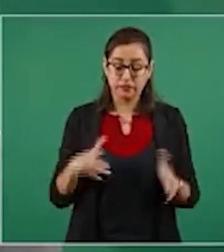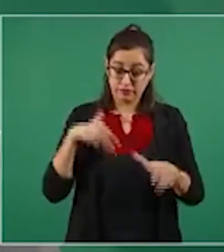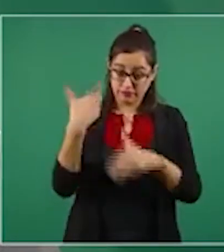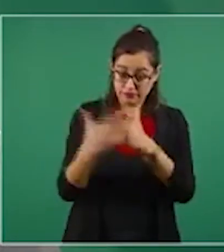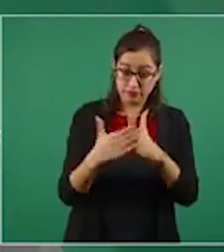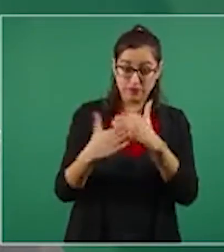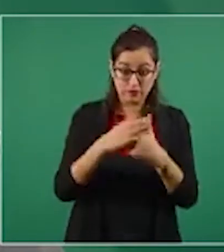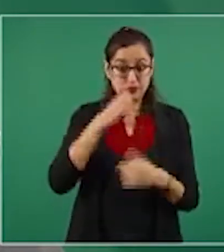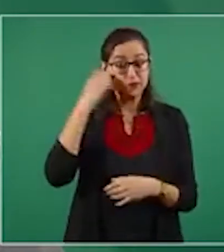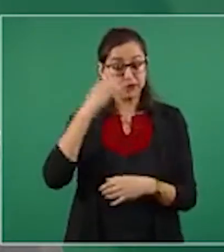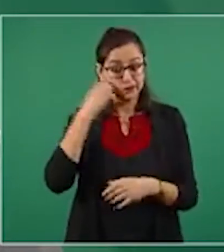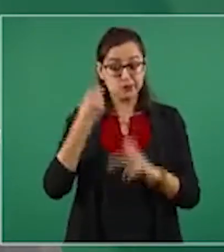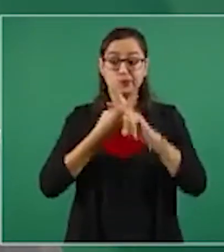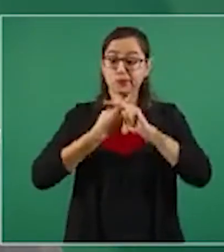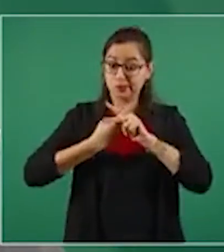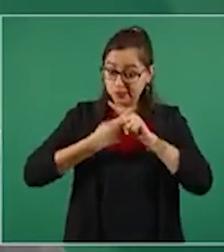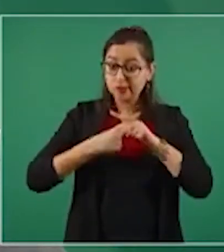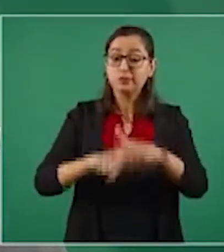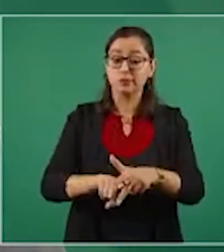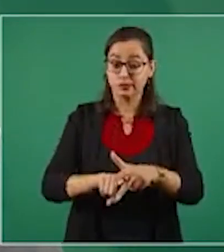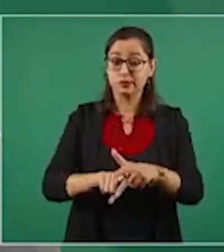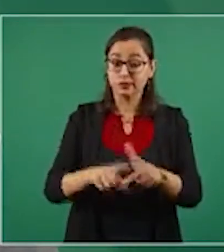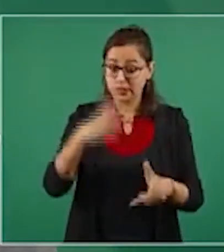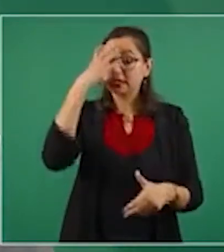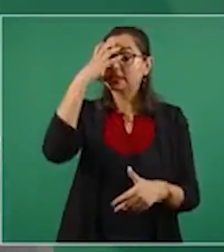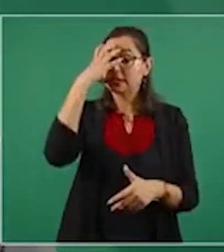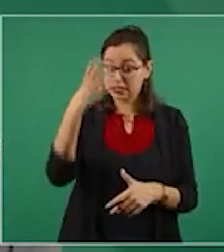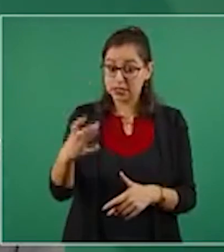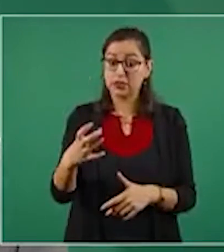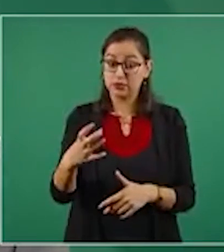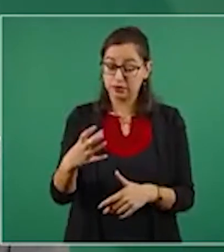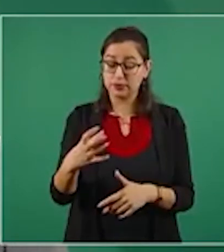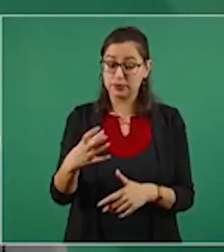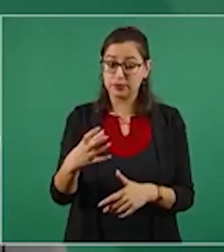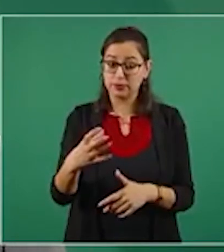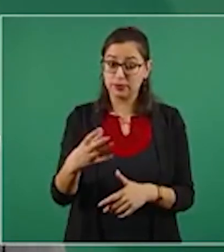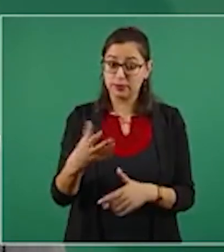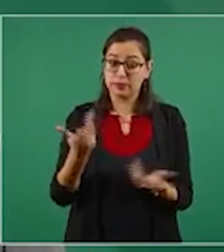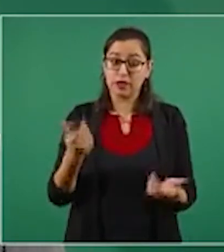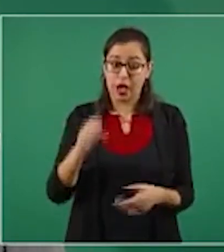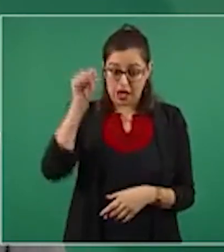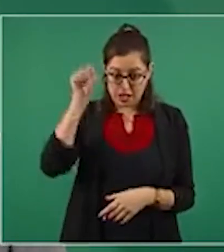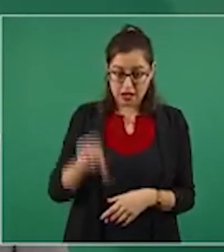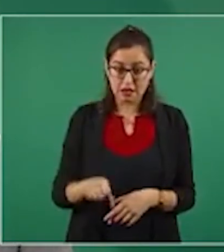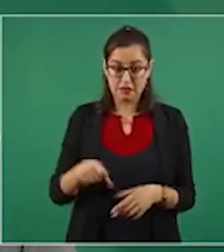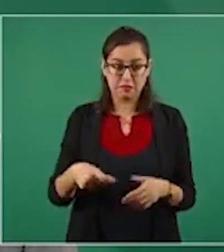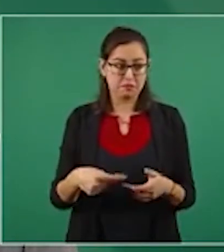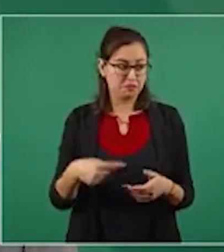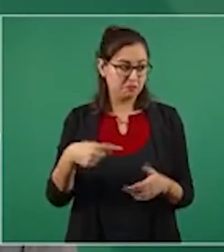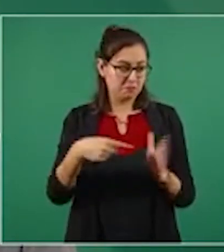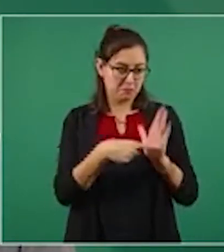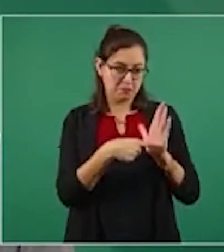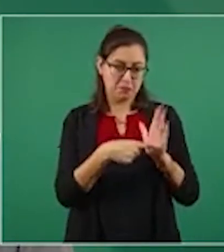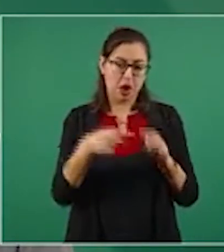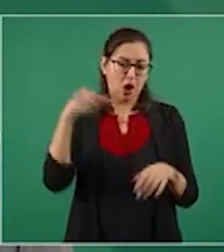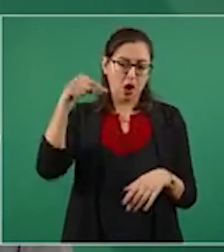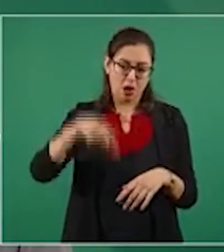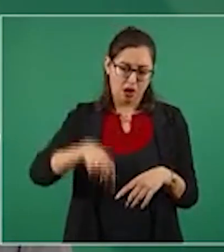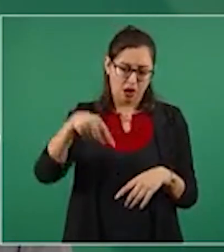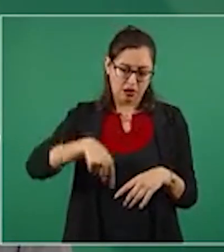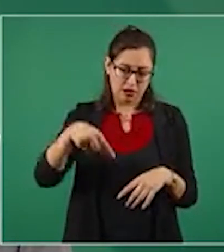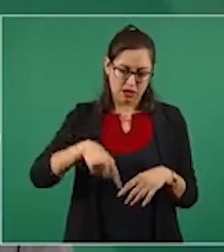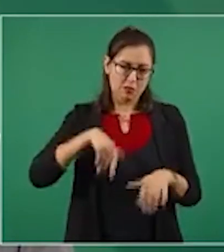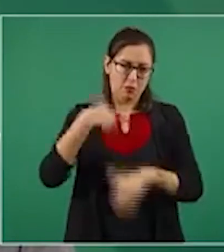se va a dar y vamos a presentar aquí, yo pienso que para la semana